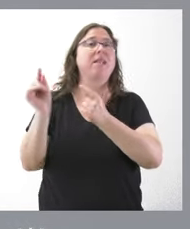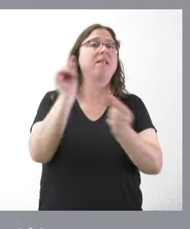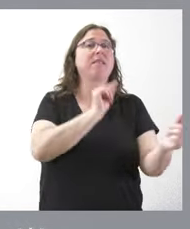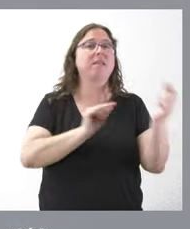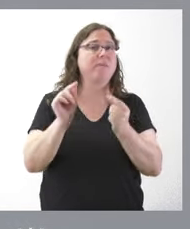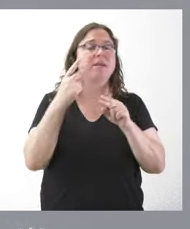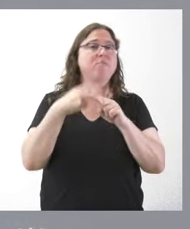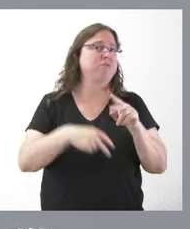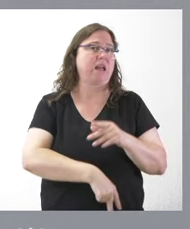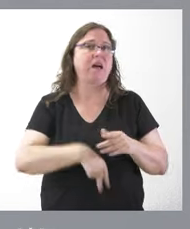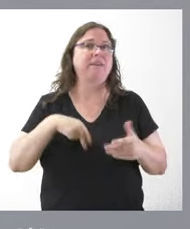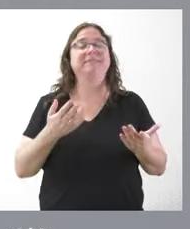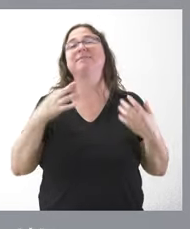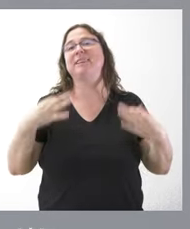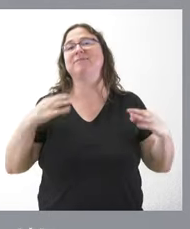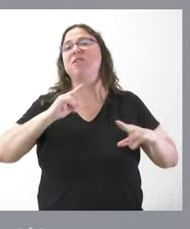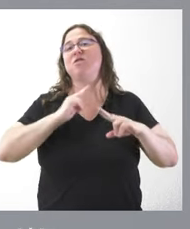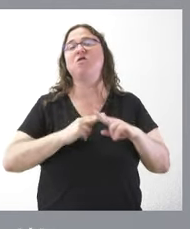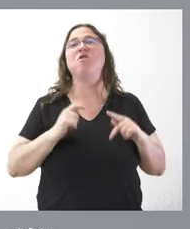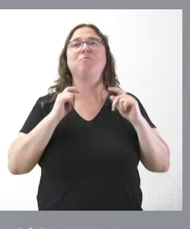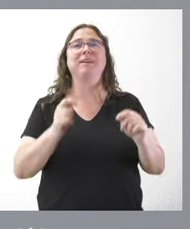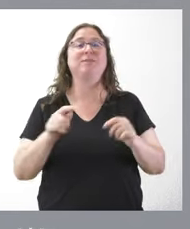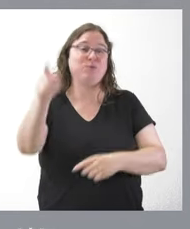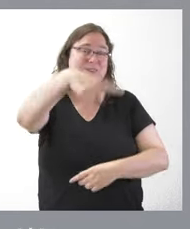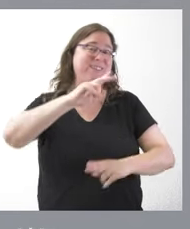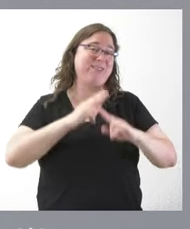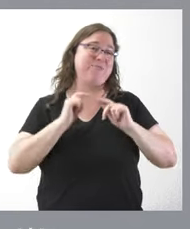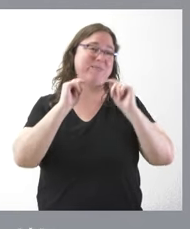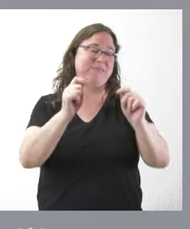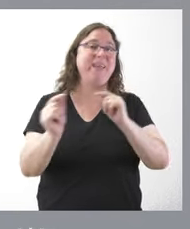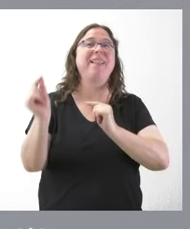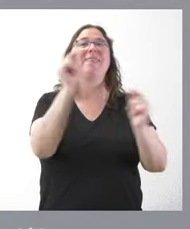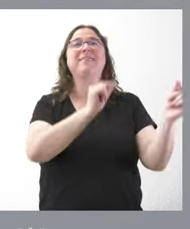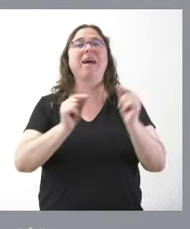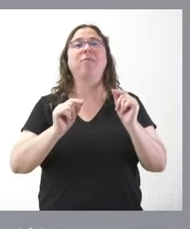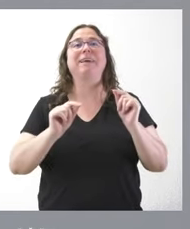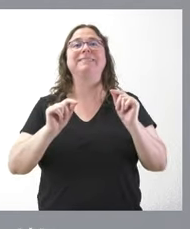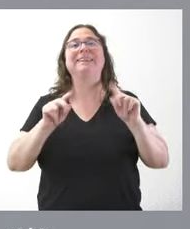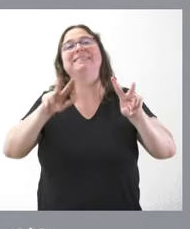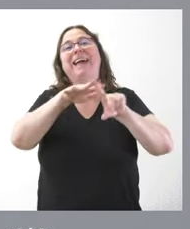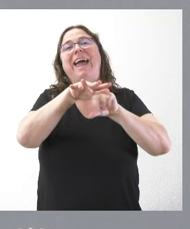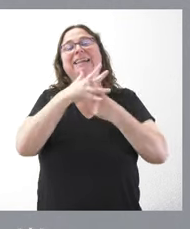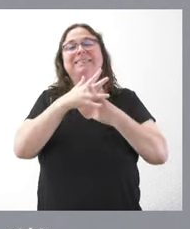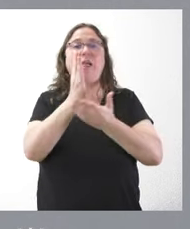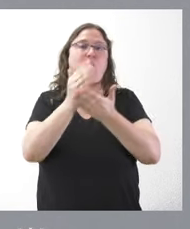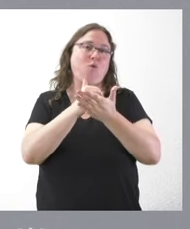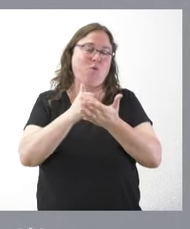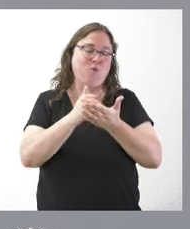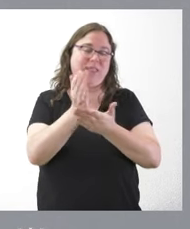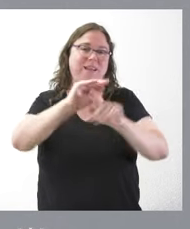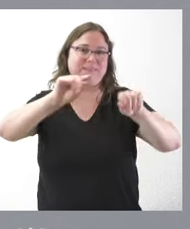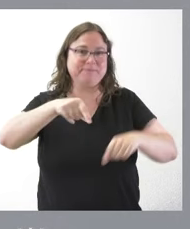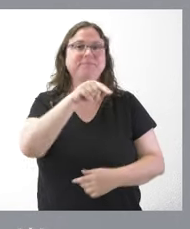de política general, lo que comúnmente llaman ustedes el debate sobre el estado de la comunidad o de la región,